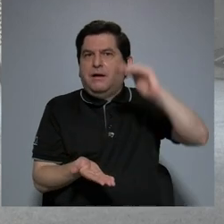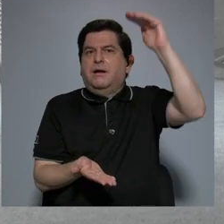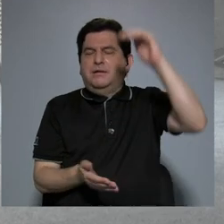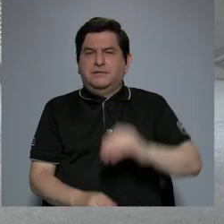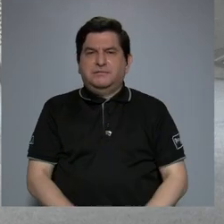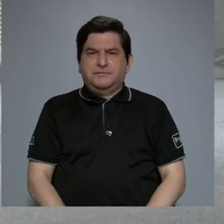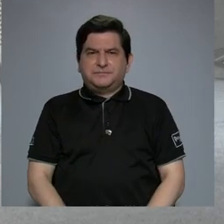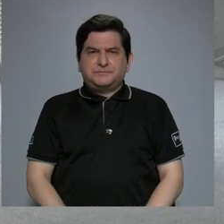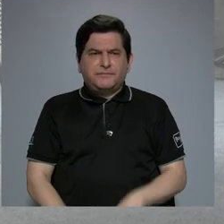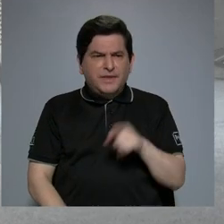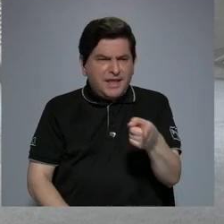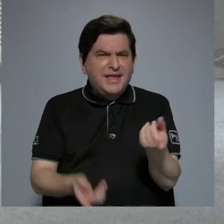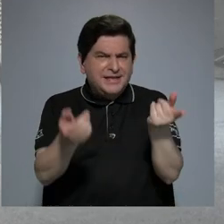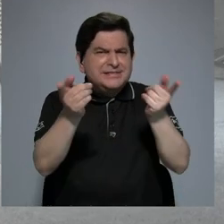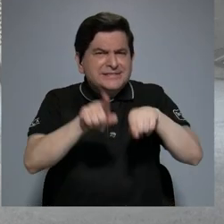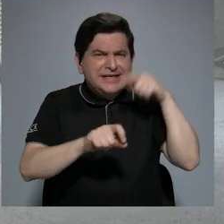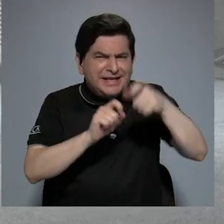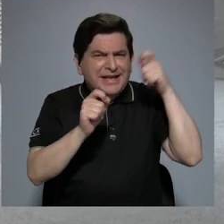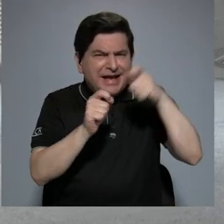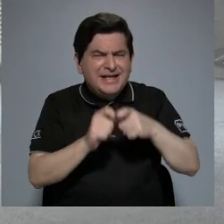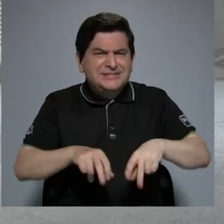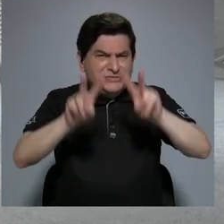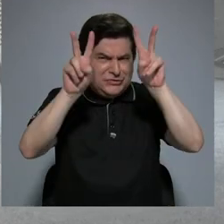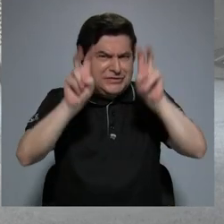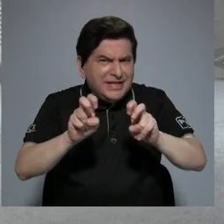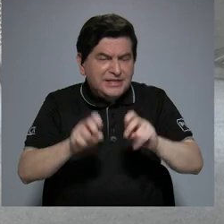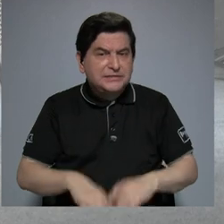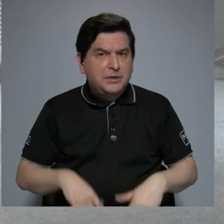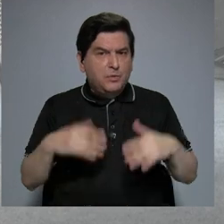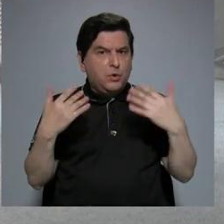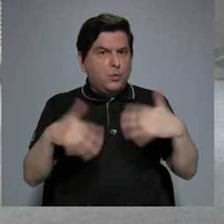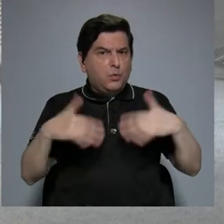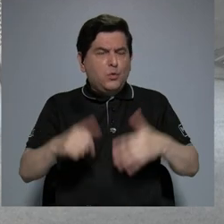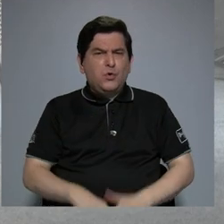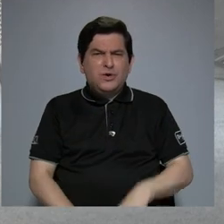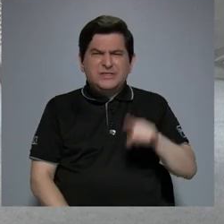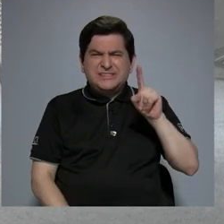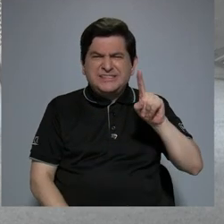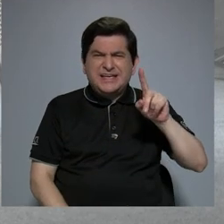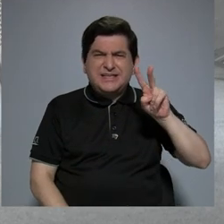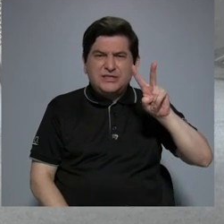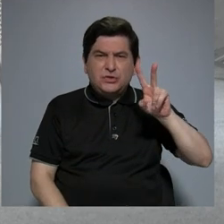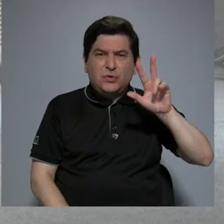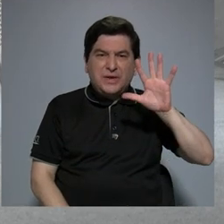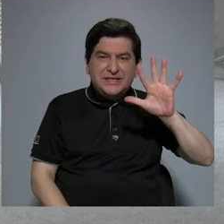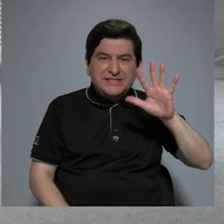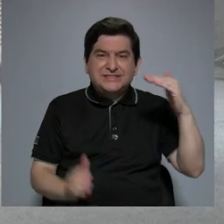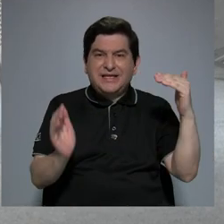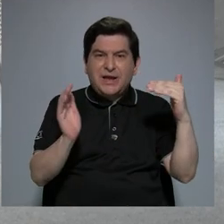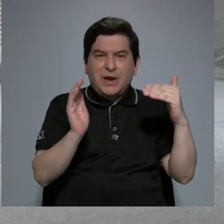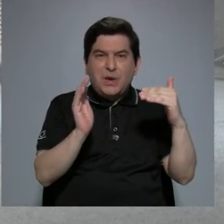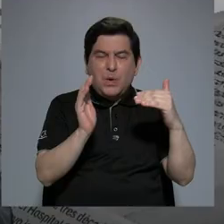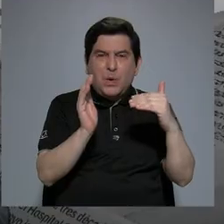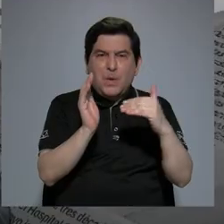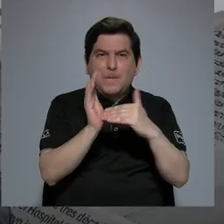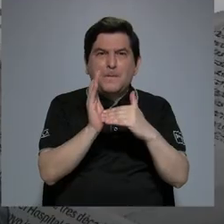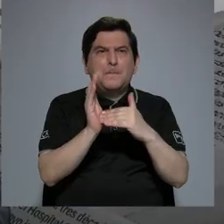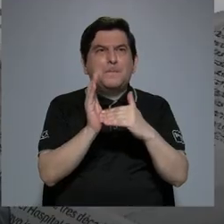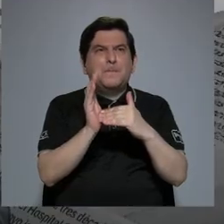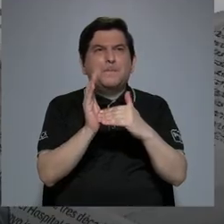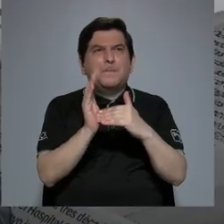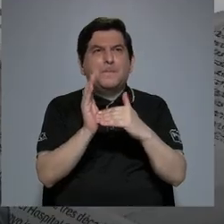este caso preciso de las pruebas es enorme, son ciento... Veinticinco mil...